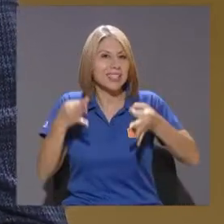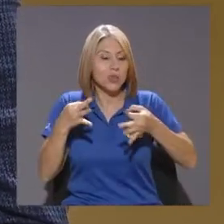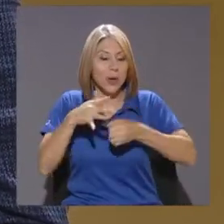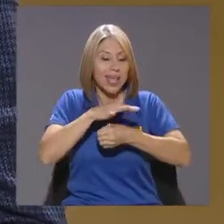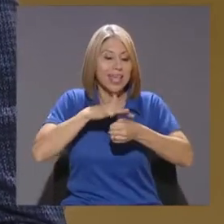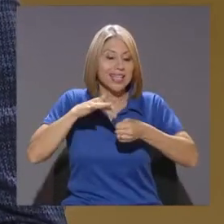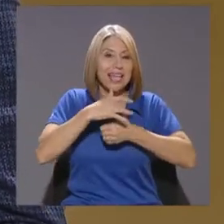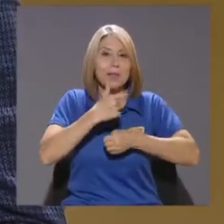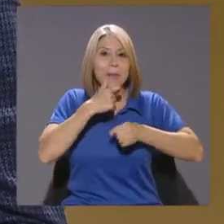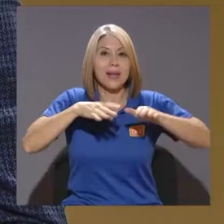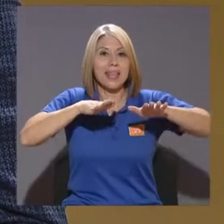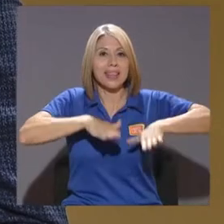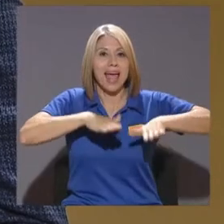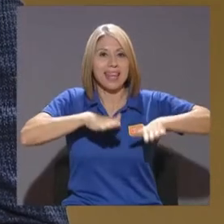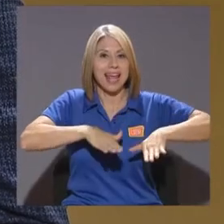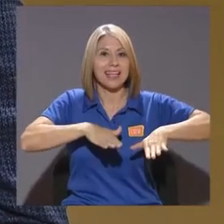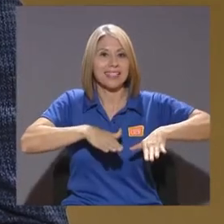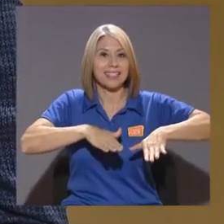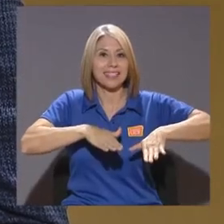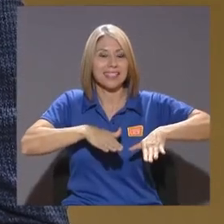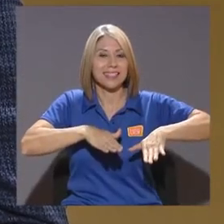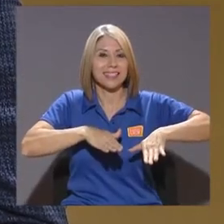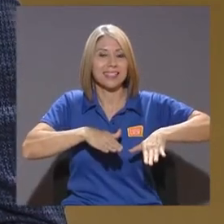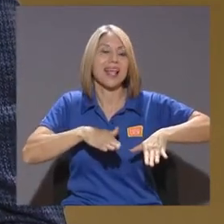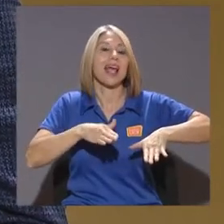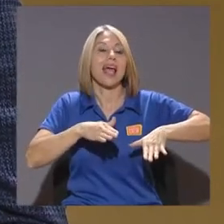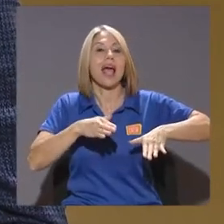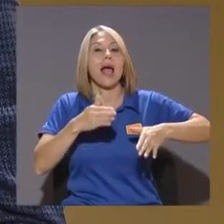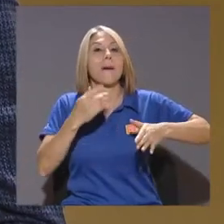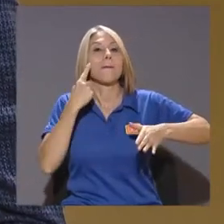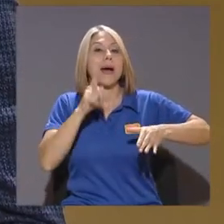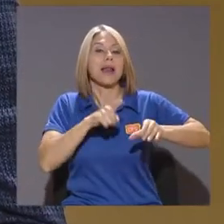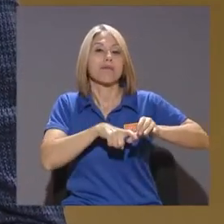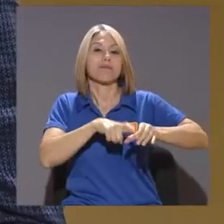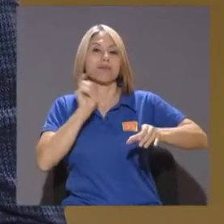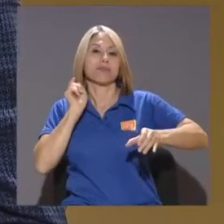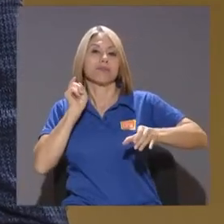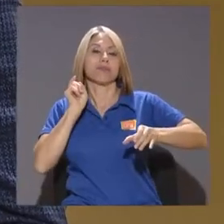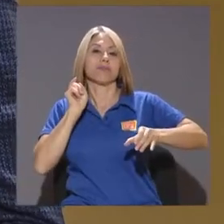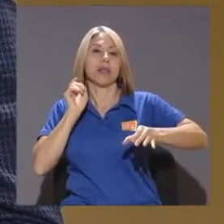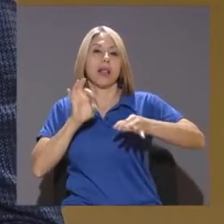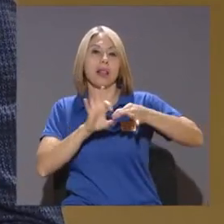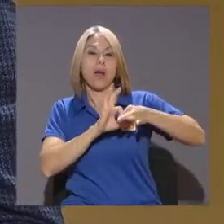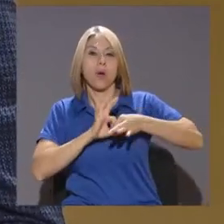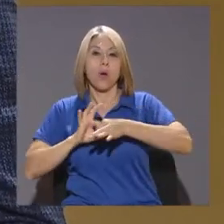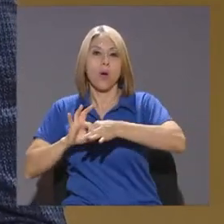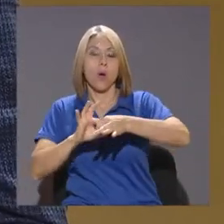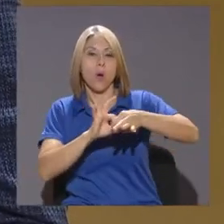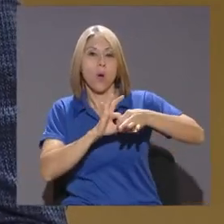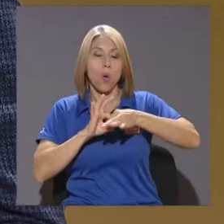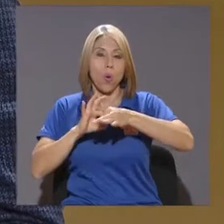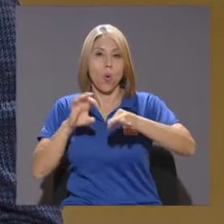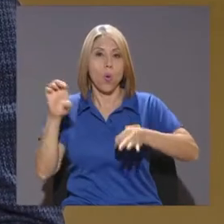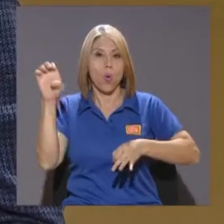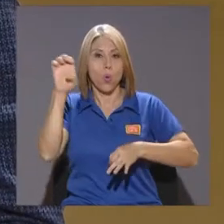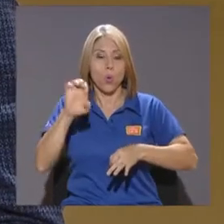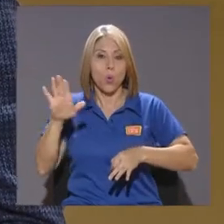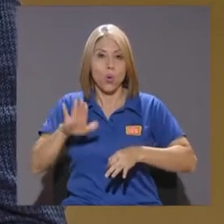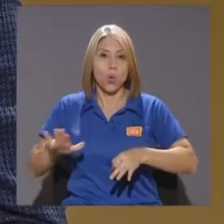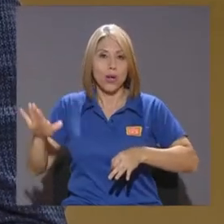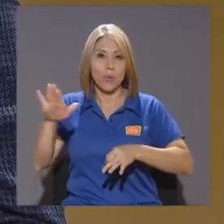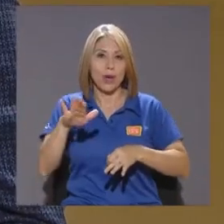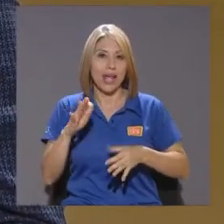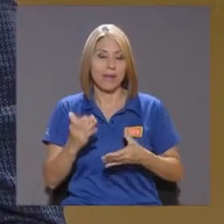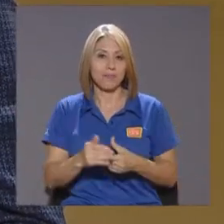británicas Por eso British Isles De abandonar su participación en la